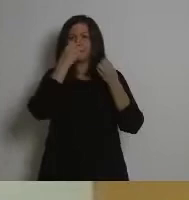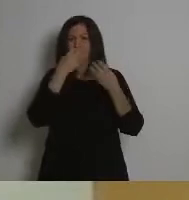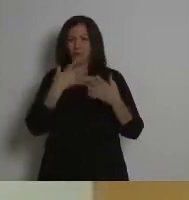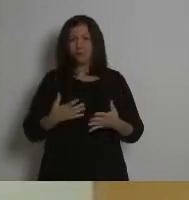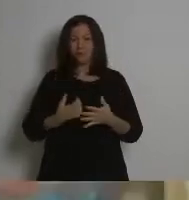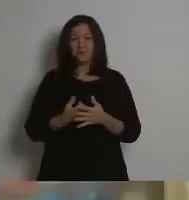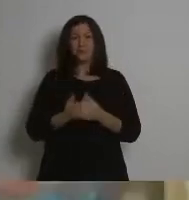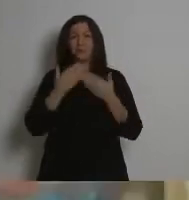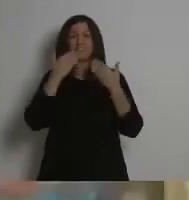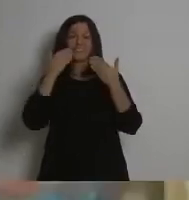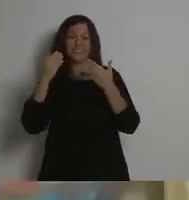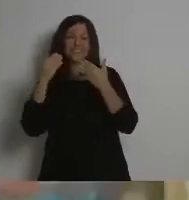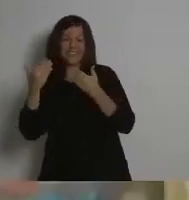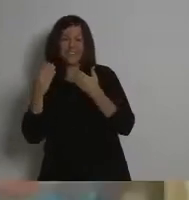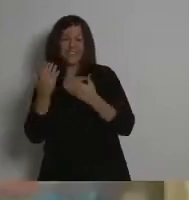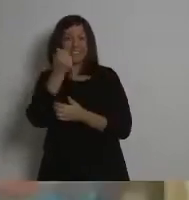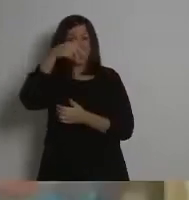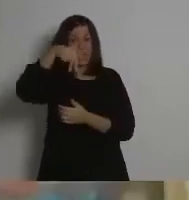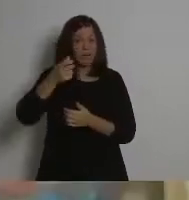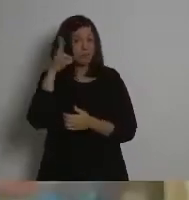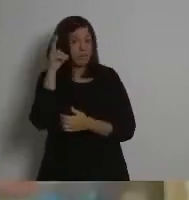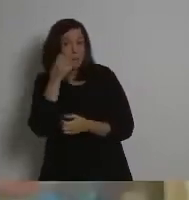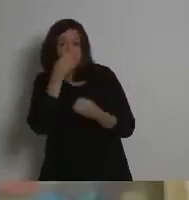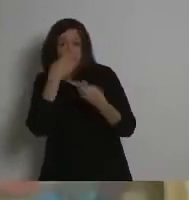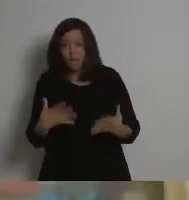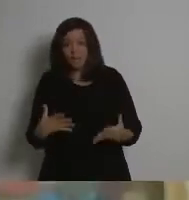Muchas gracias, Ana. ¿Se me oye bien?